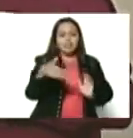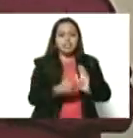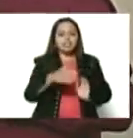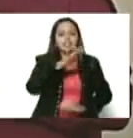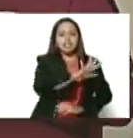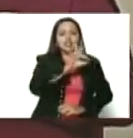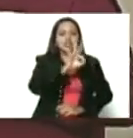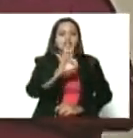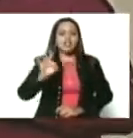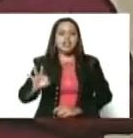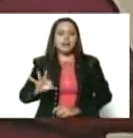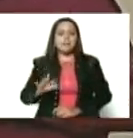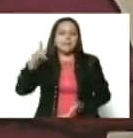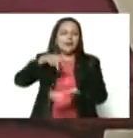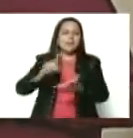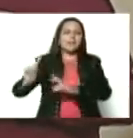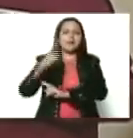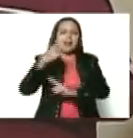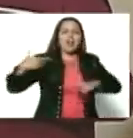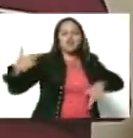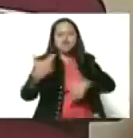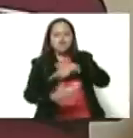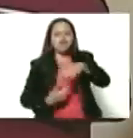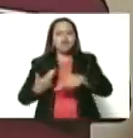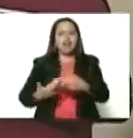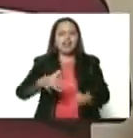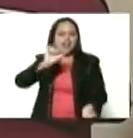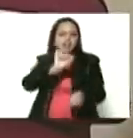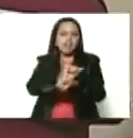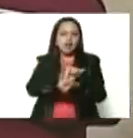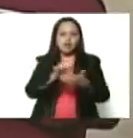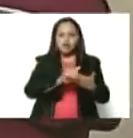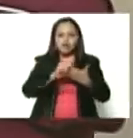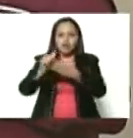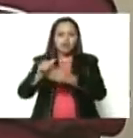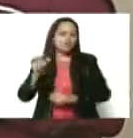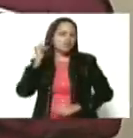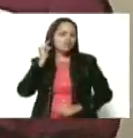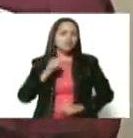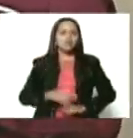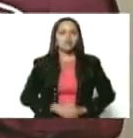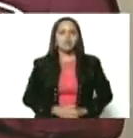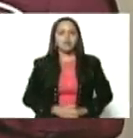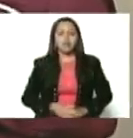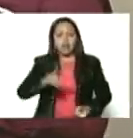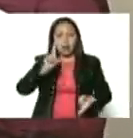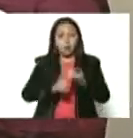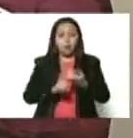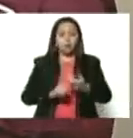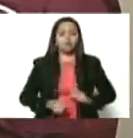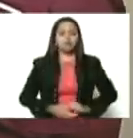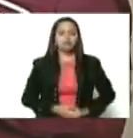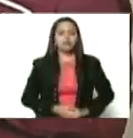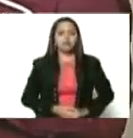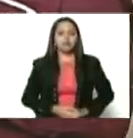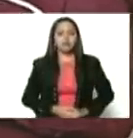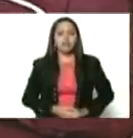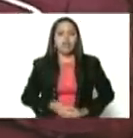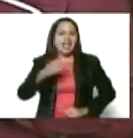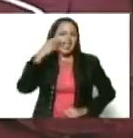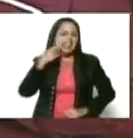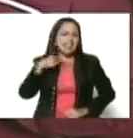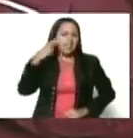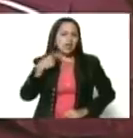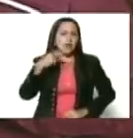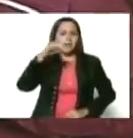la primera rebelión de esclavos encabezada por su compañero de vida, el negro Miguel. Guiomar